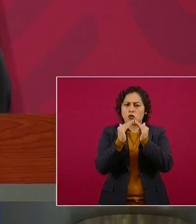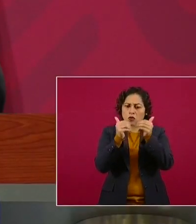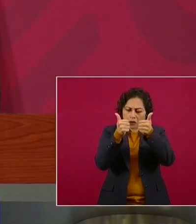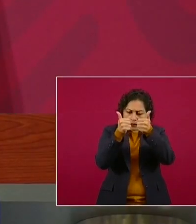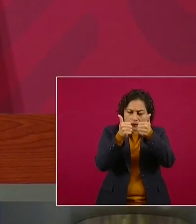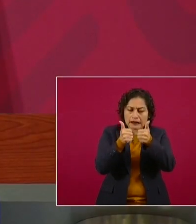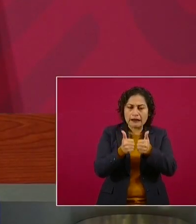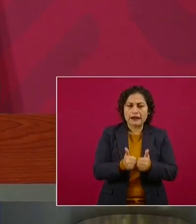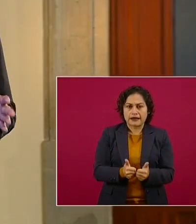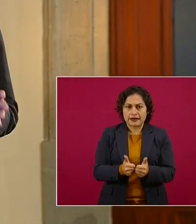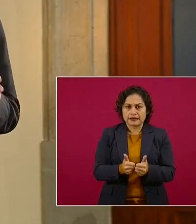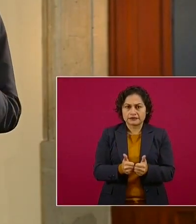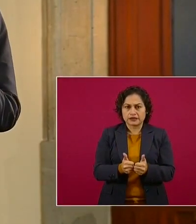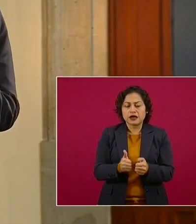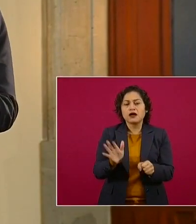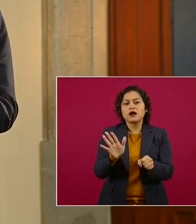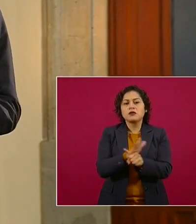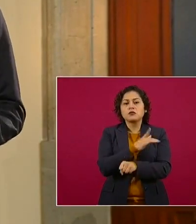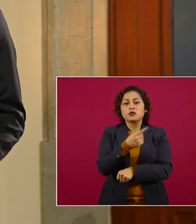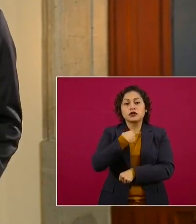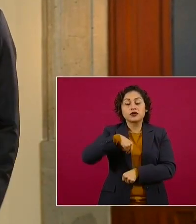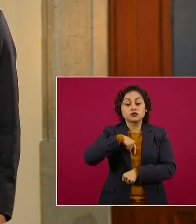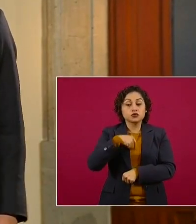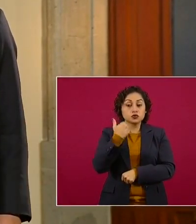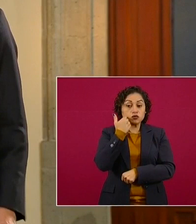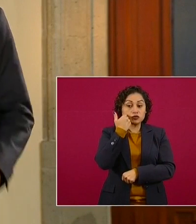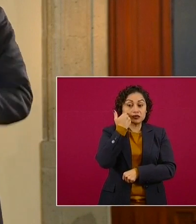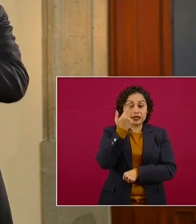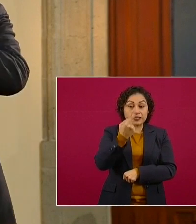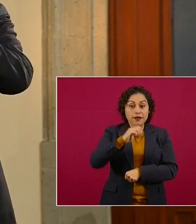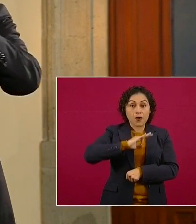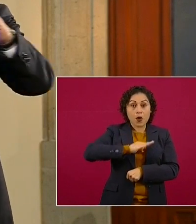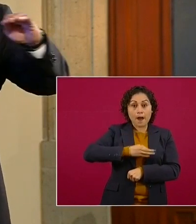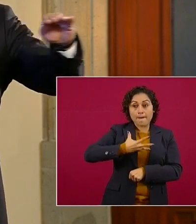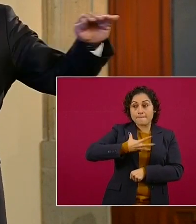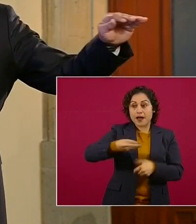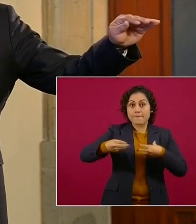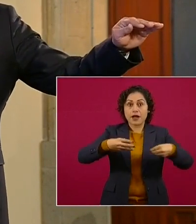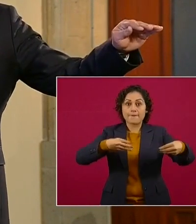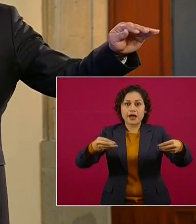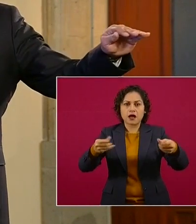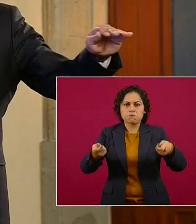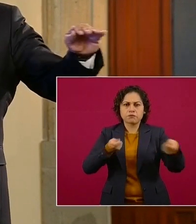aminorar los contagios, aplanar la curva